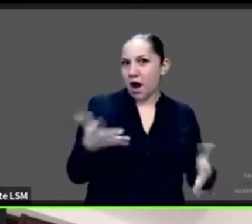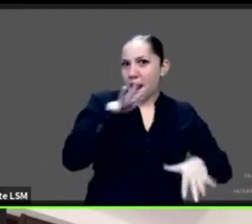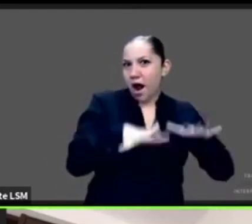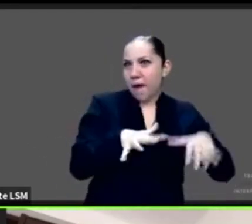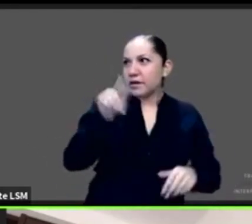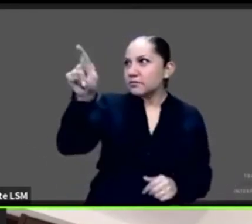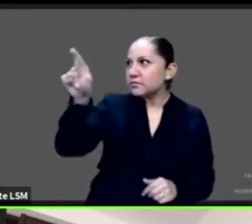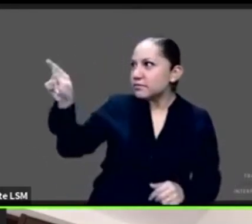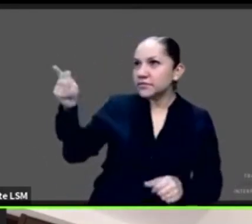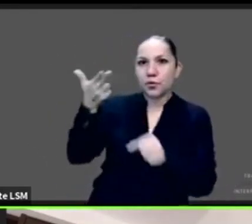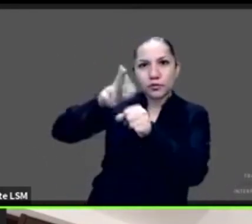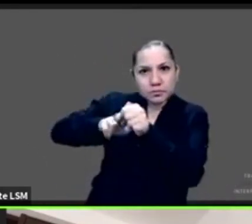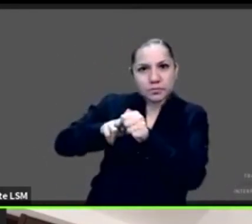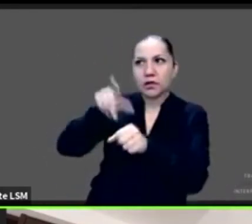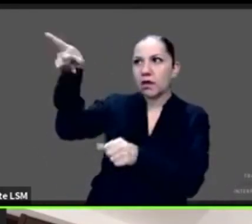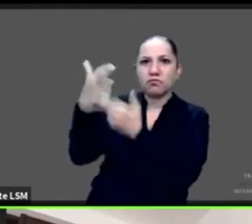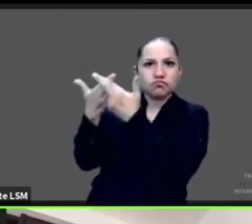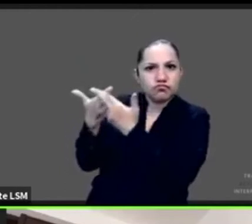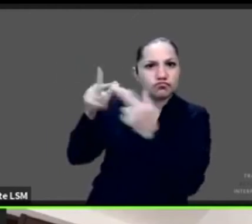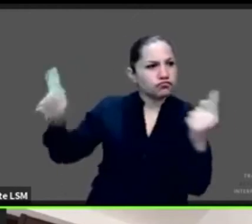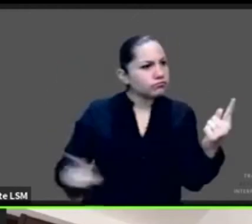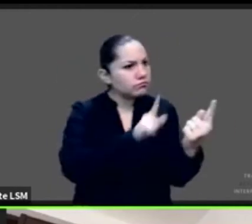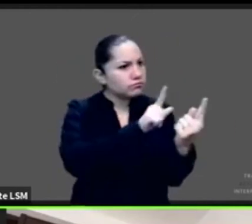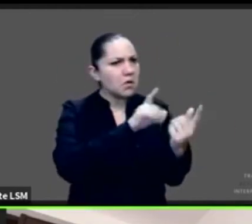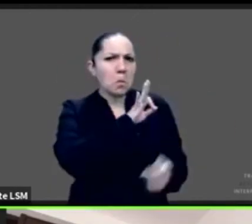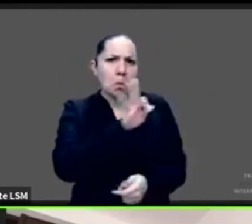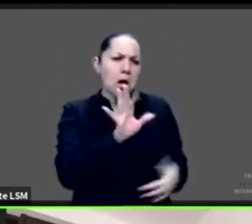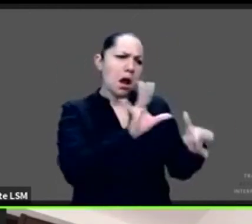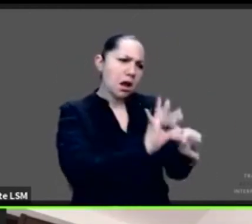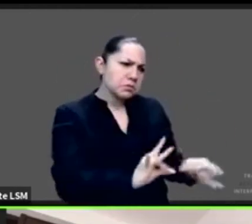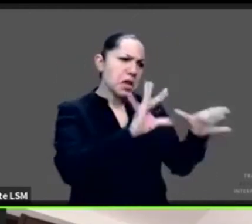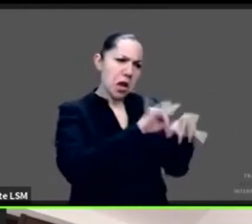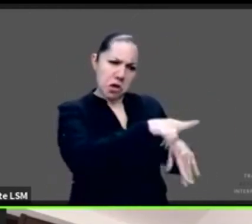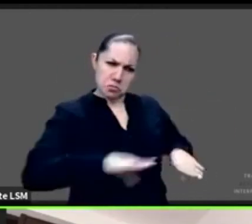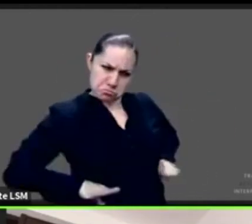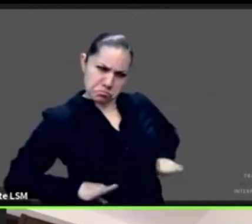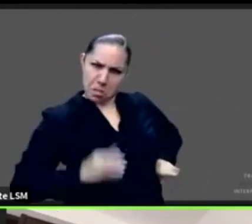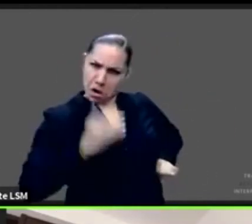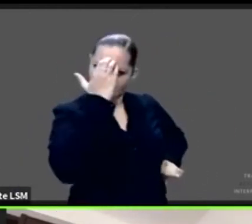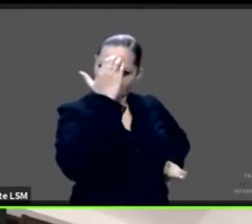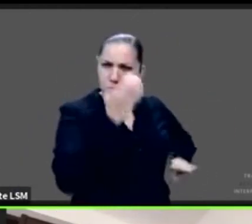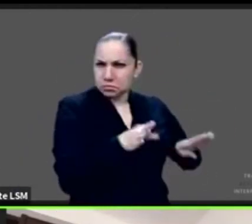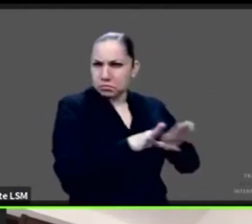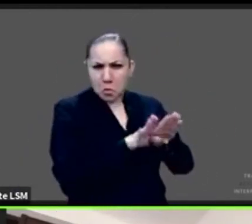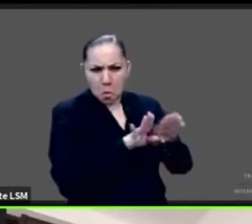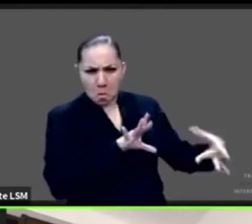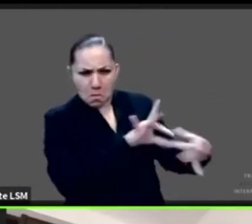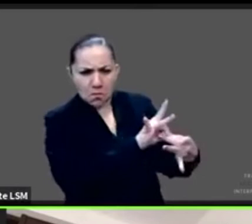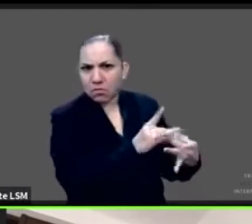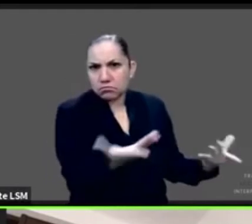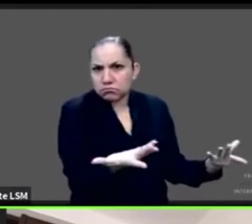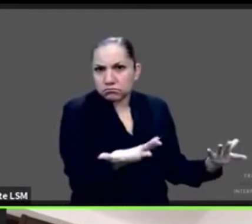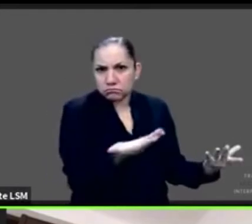el sistema de salud, los medios para explicar todo esto, y la familia, aparte, también se queda alejada